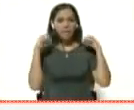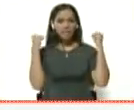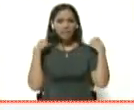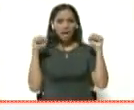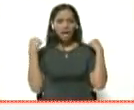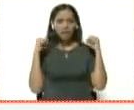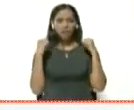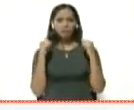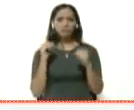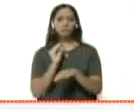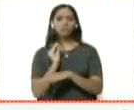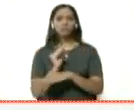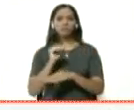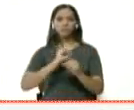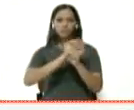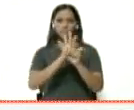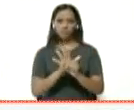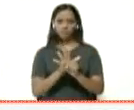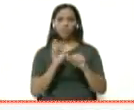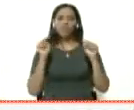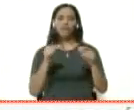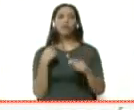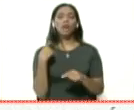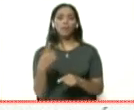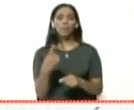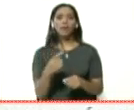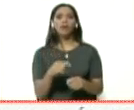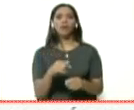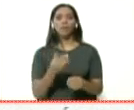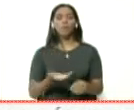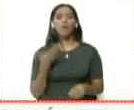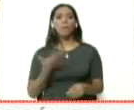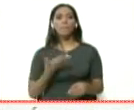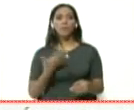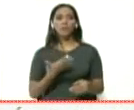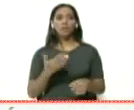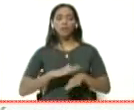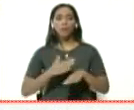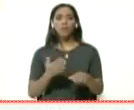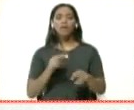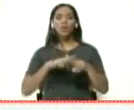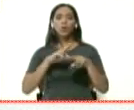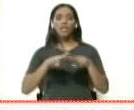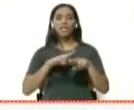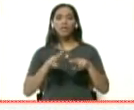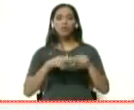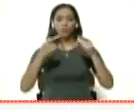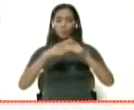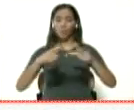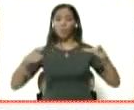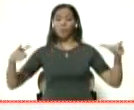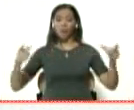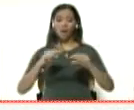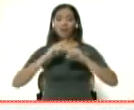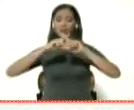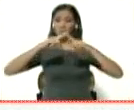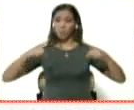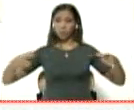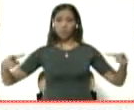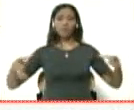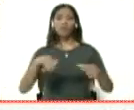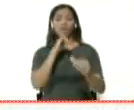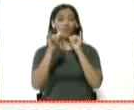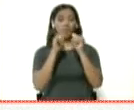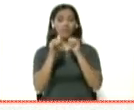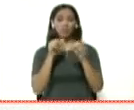prevención en el caso del coronavirus. Esa es una primera medida que creo que es muy importante, porque además los niños son multiplicadores, los niños y las niñas llevan a su casa